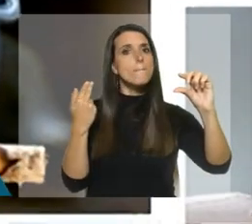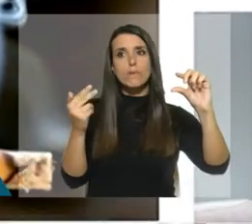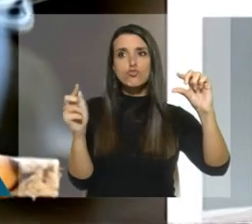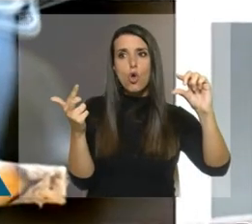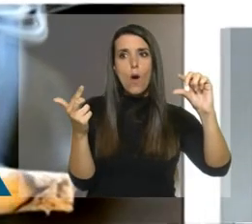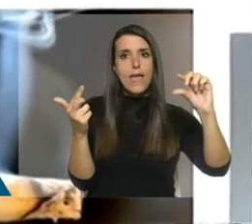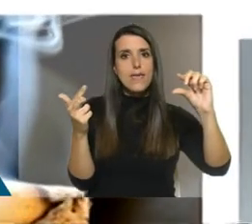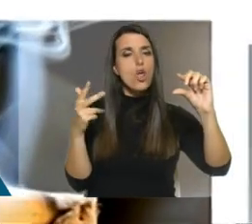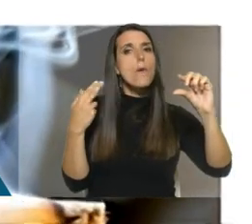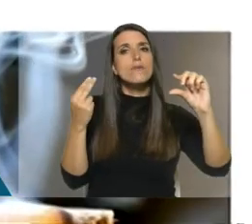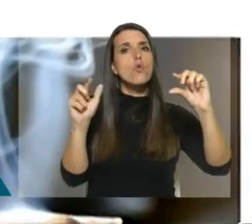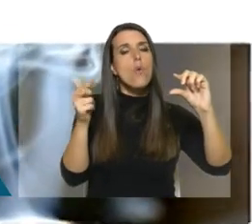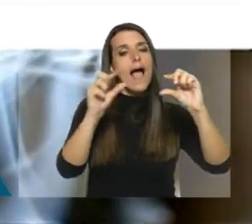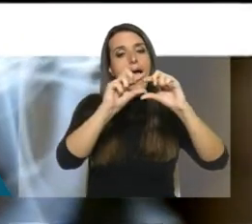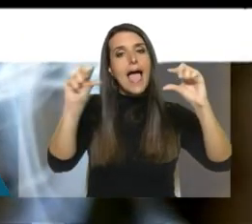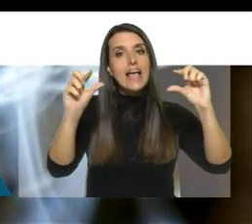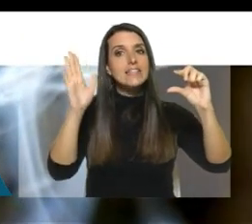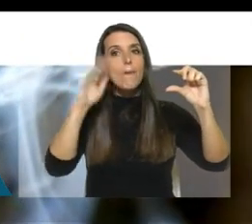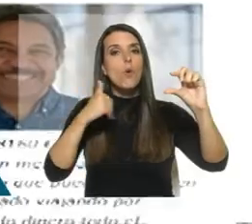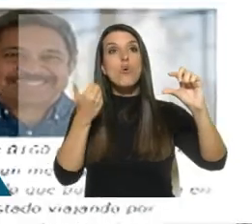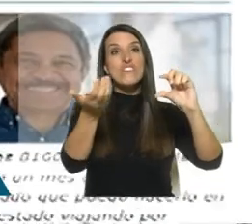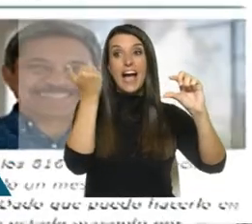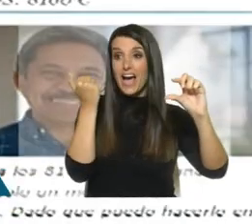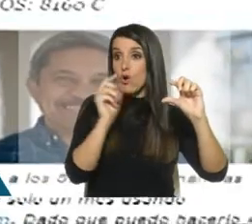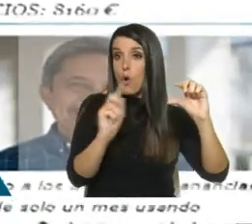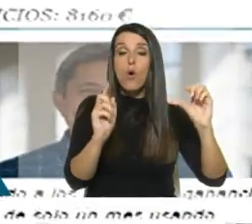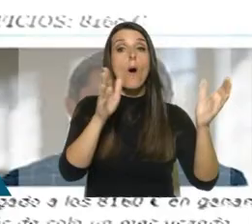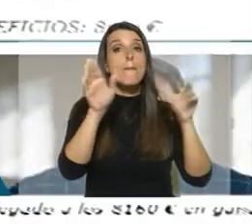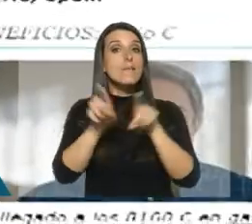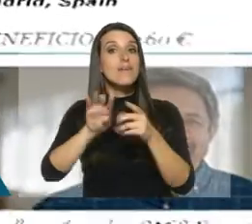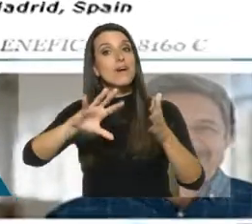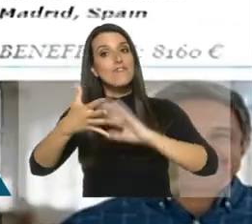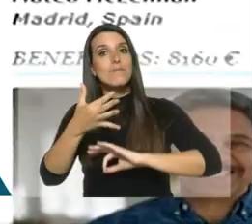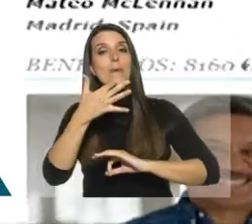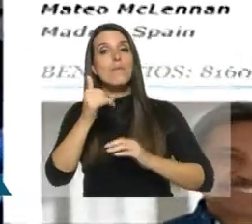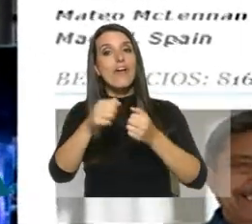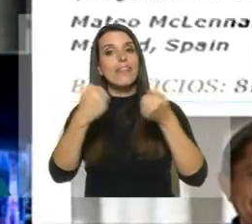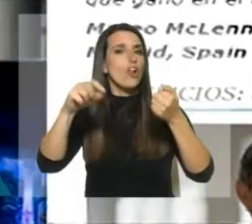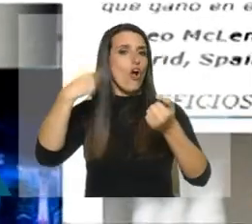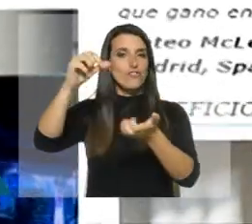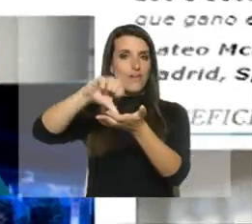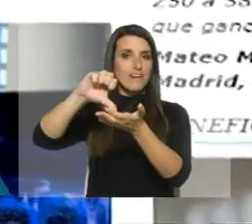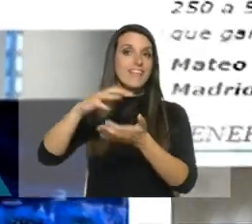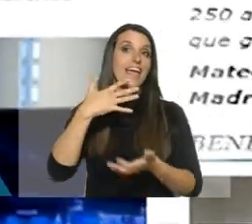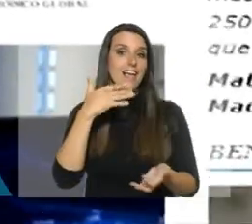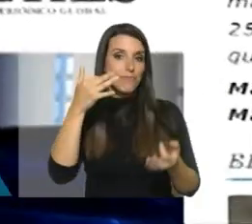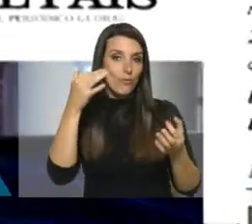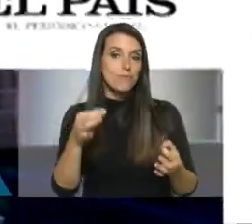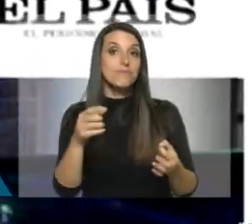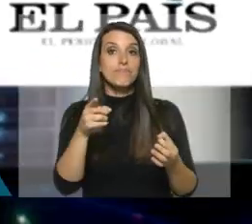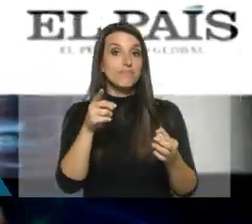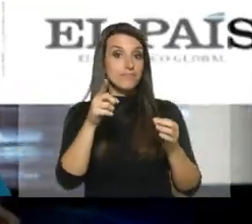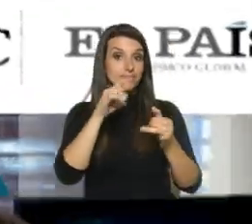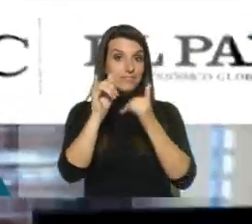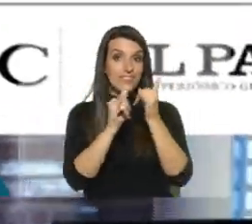de su editor y sin que éste pueda evitarlo. La misma maniobra fue hecha en diarios de otros países. Por ejemplo, esta